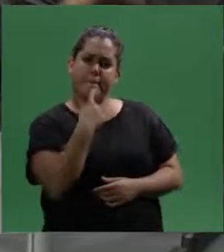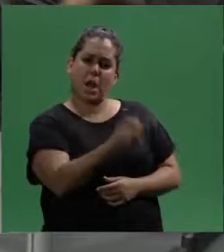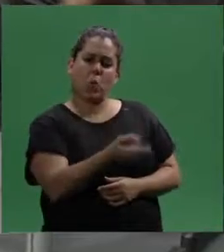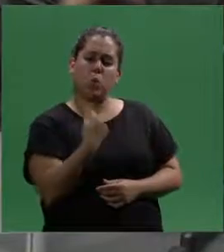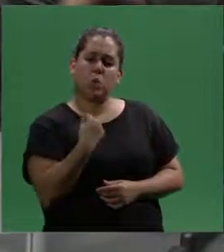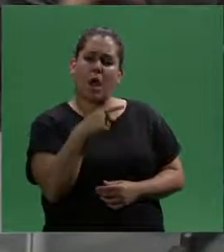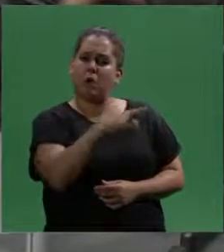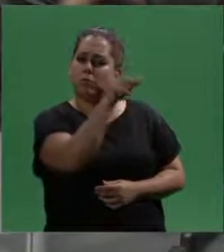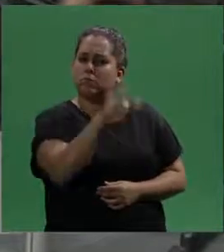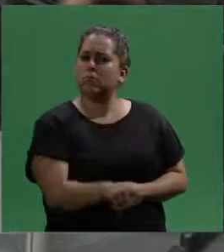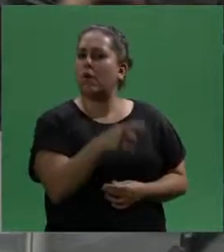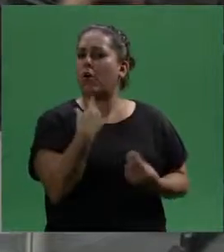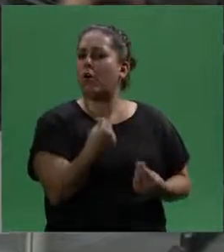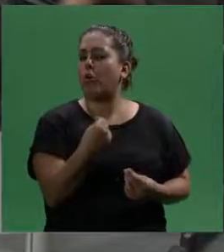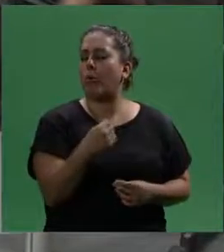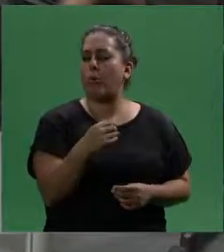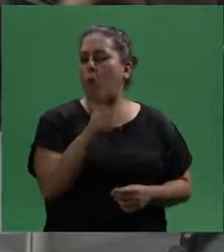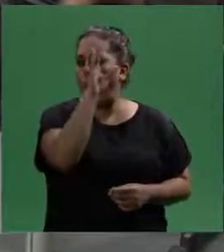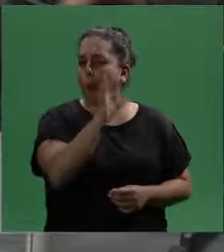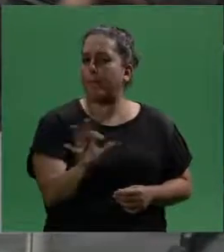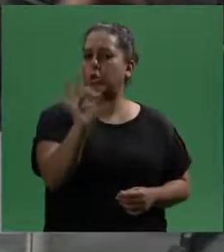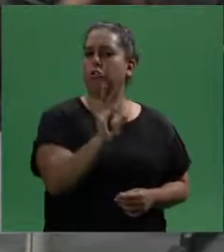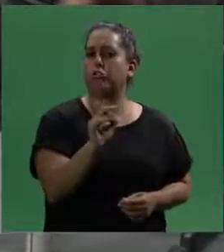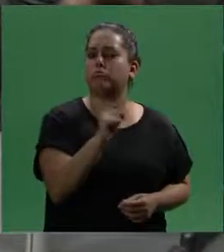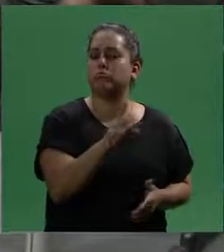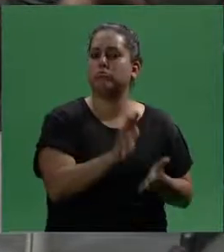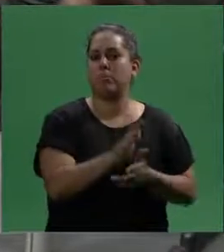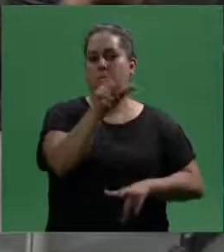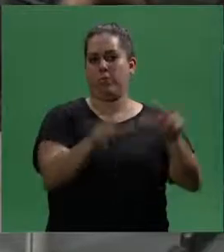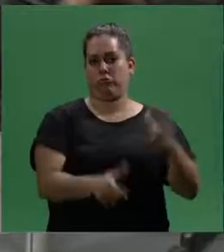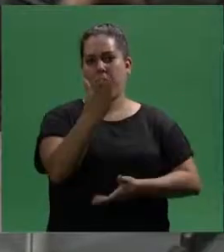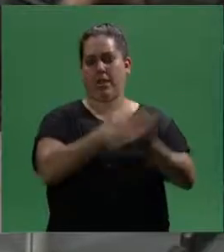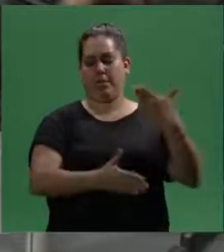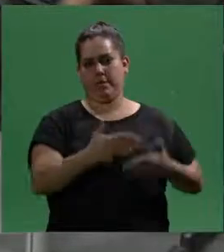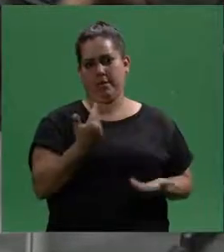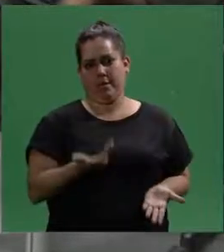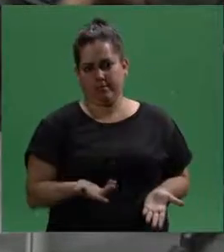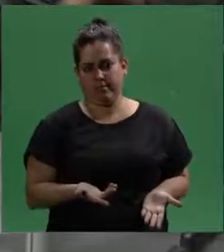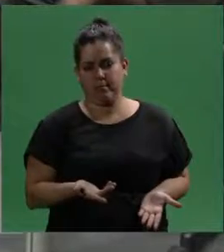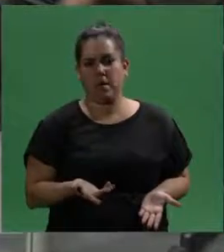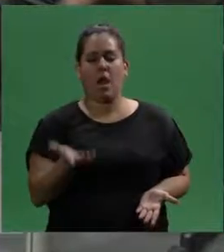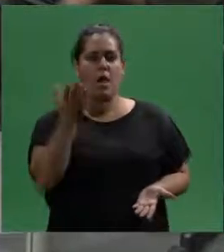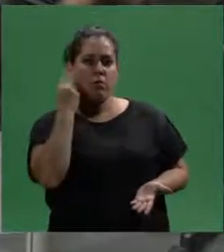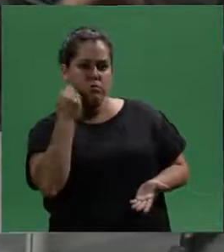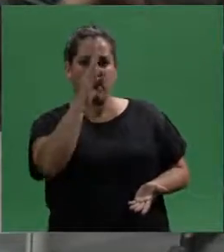dirigida a usted, ¿cómo ve ese punto para que las personas con discapacidad, esas audiovisuales,